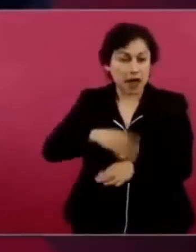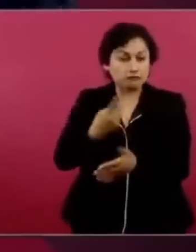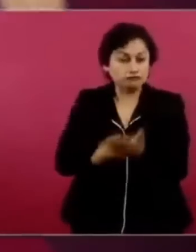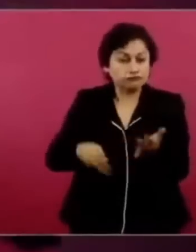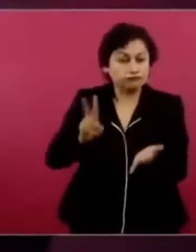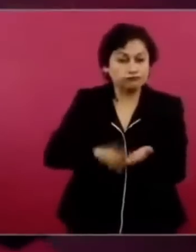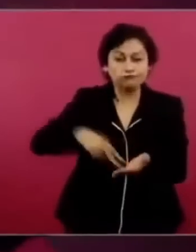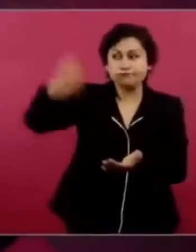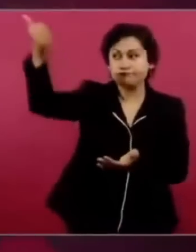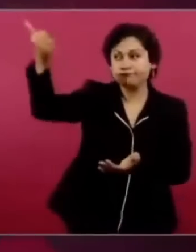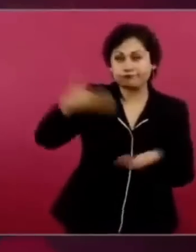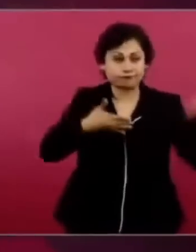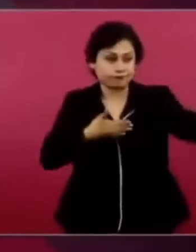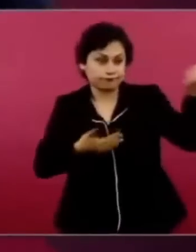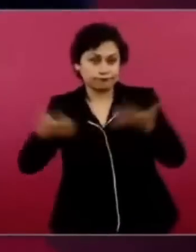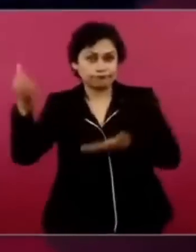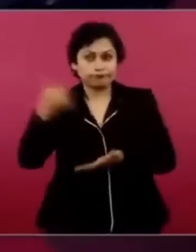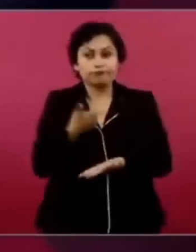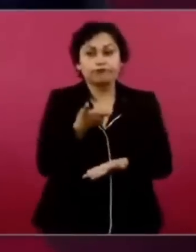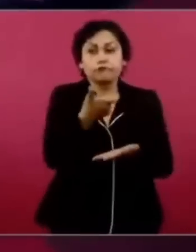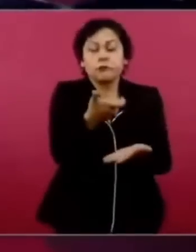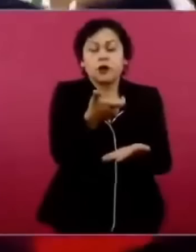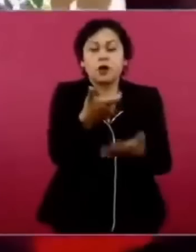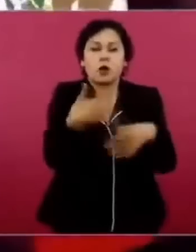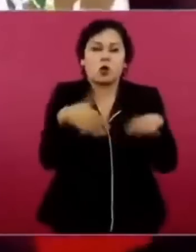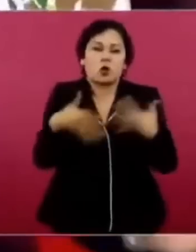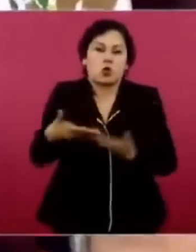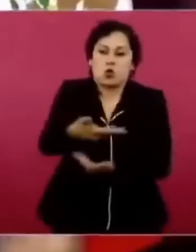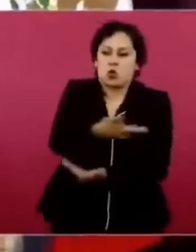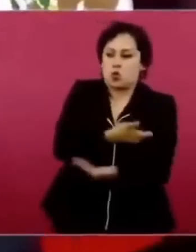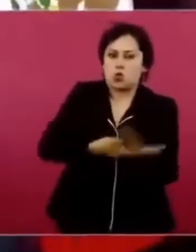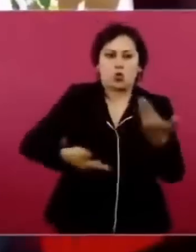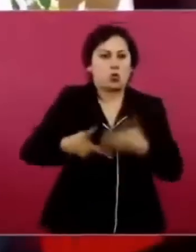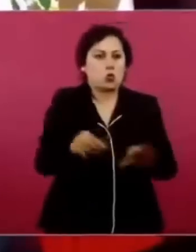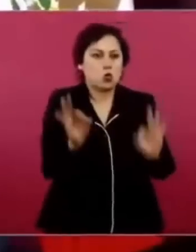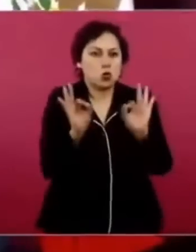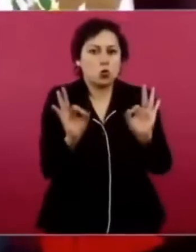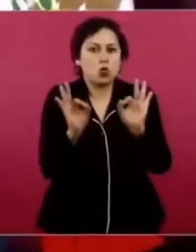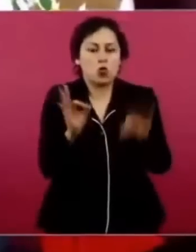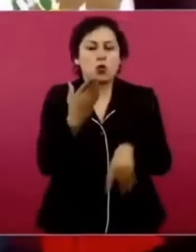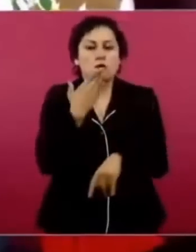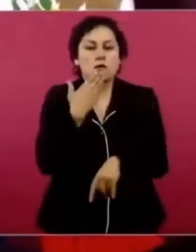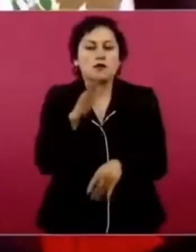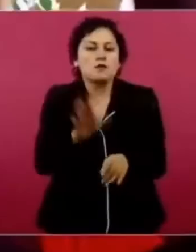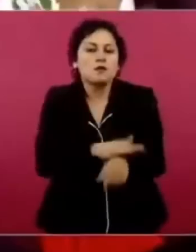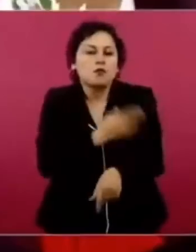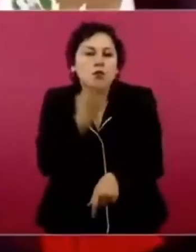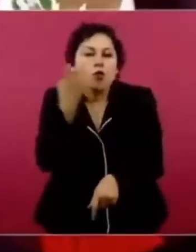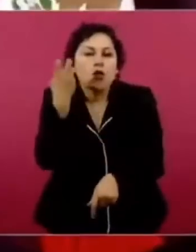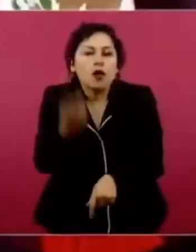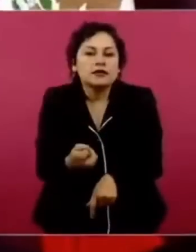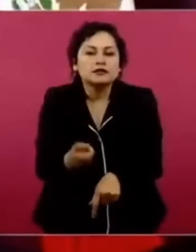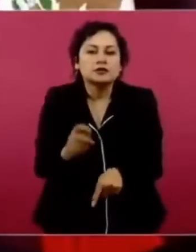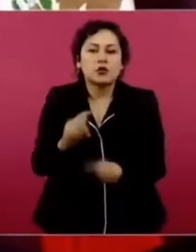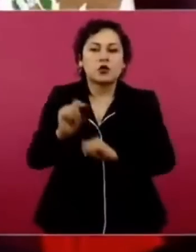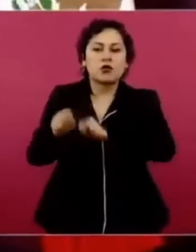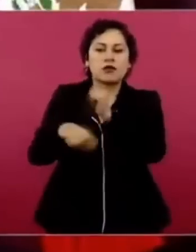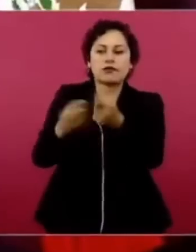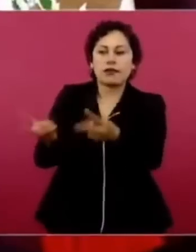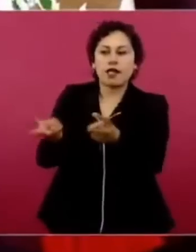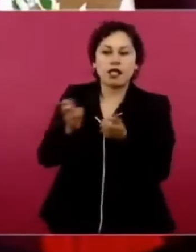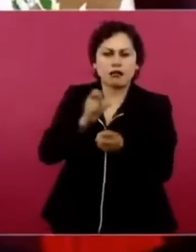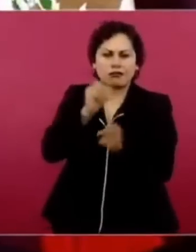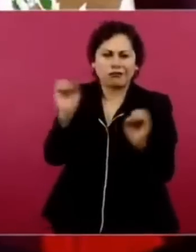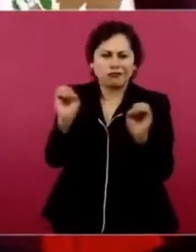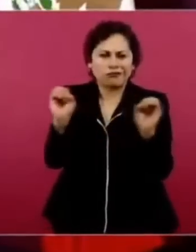evitamos una crisis de consumo, por eso no hubieron asaltos a tiendas, se mantuvo la estabilidad,